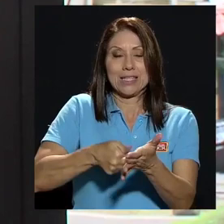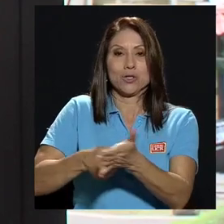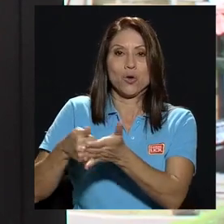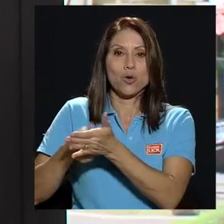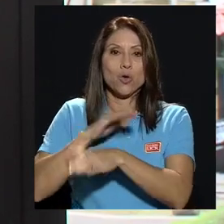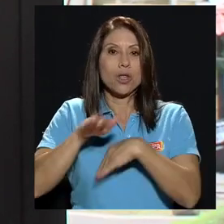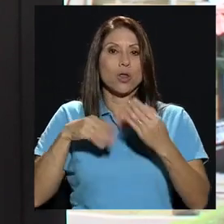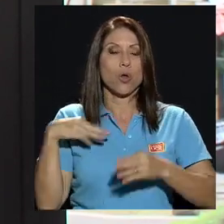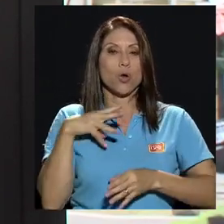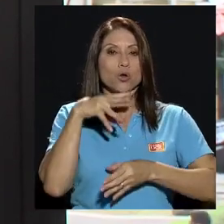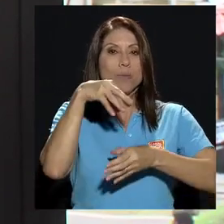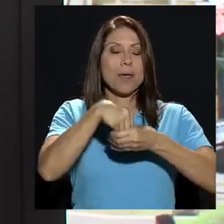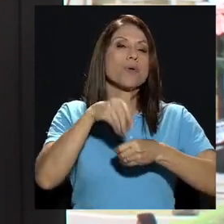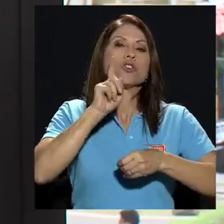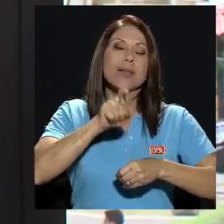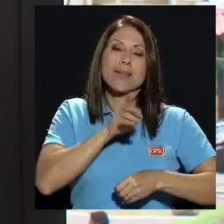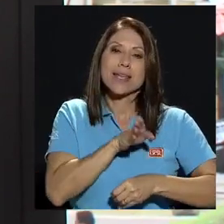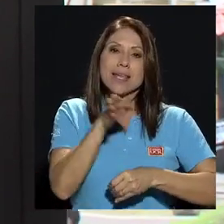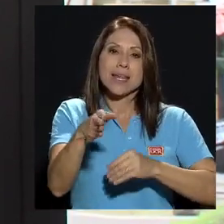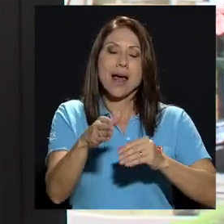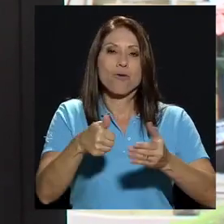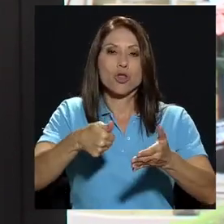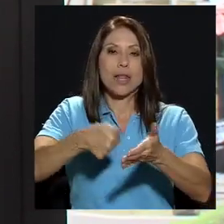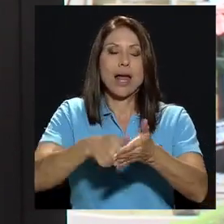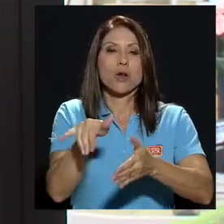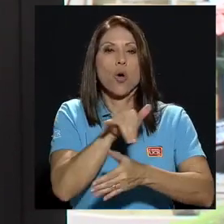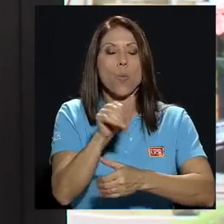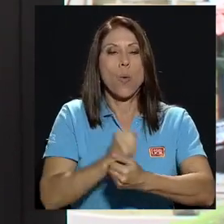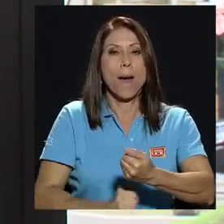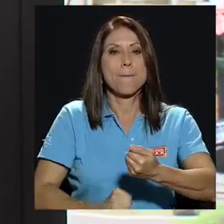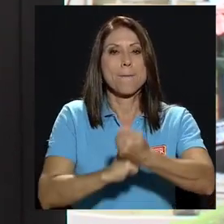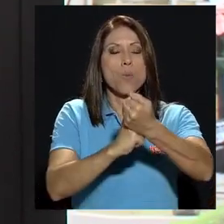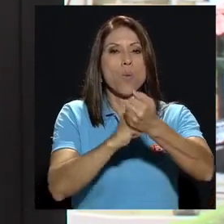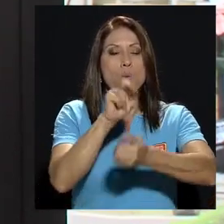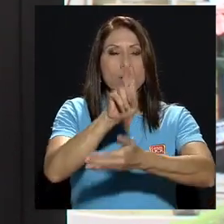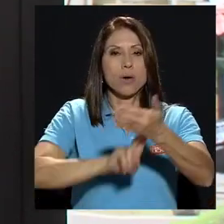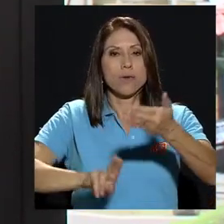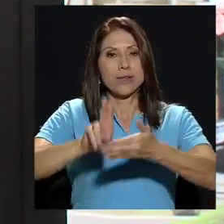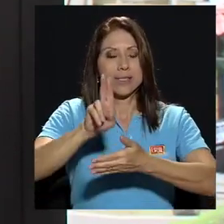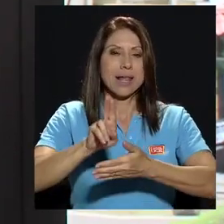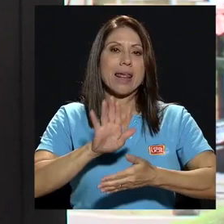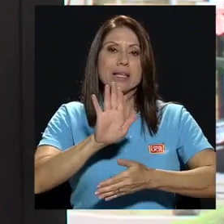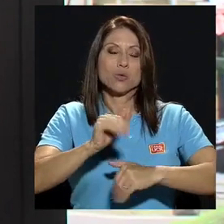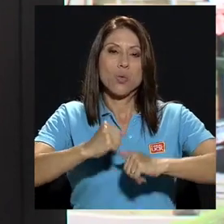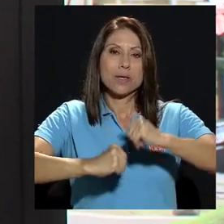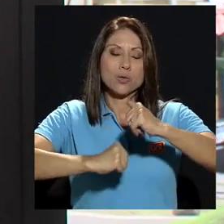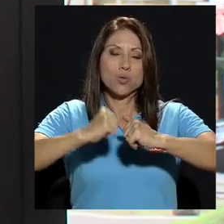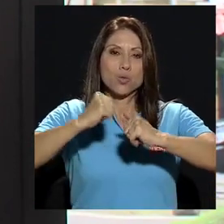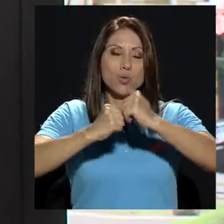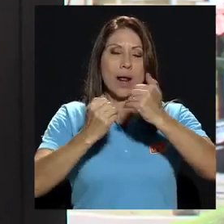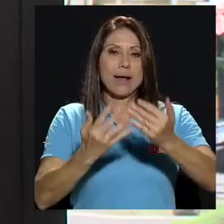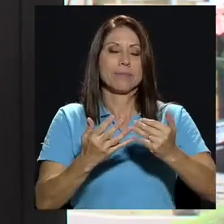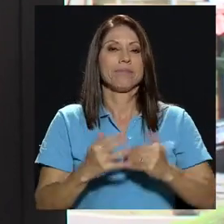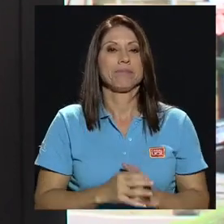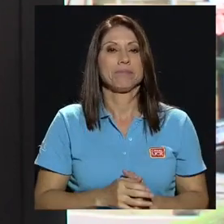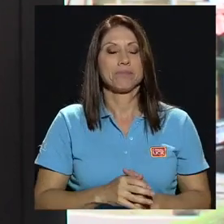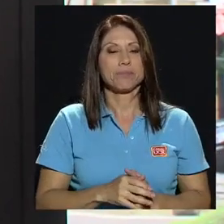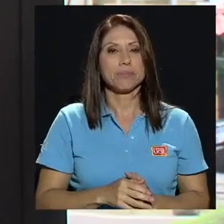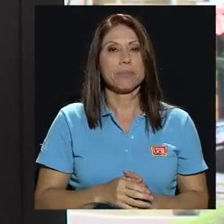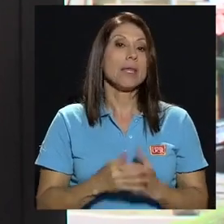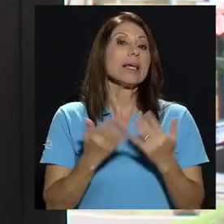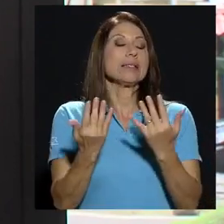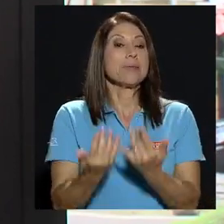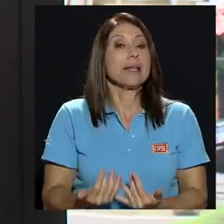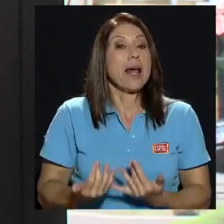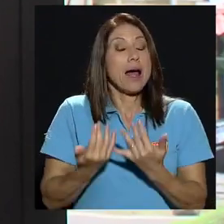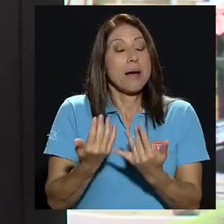universitaria deberían ir a votar como un acto de apoyo a la universidad en su estructura. El tema